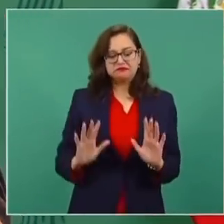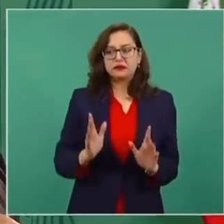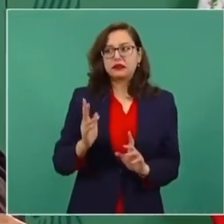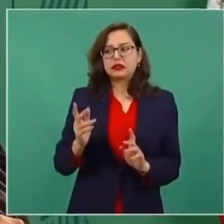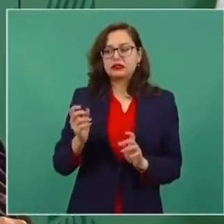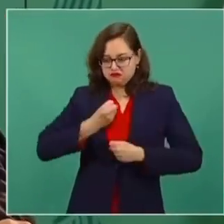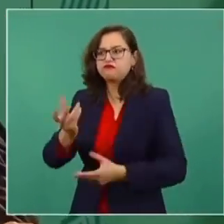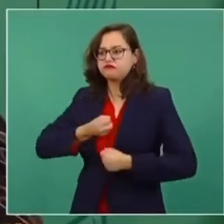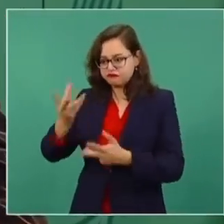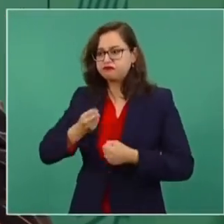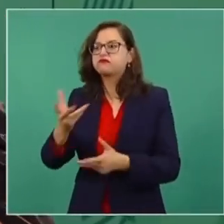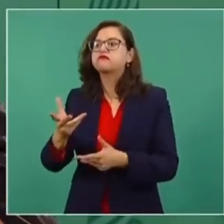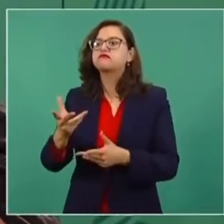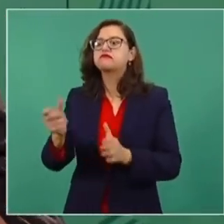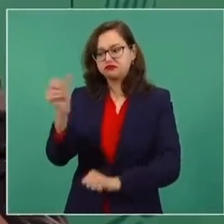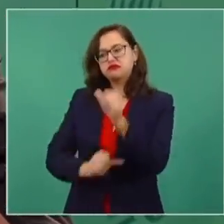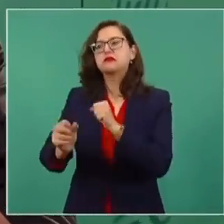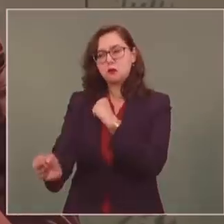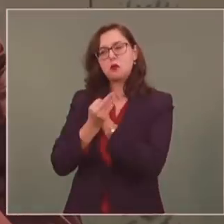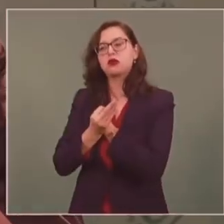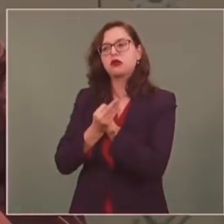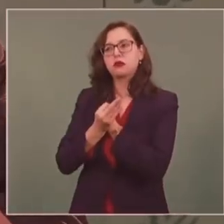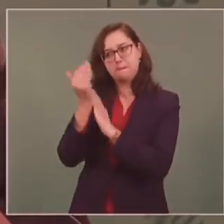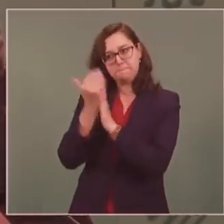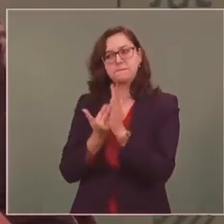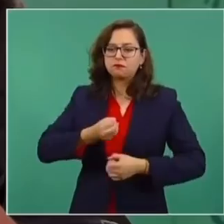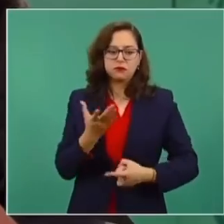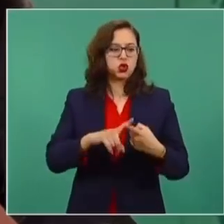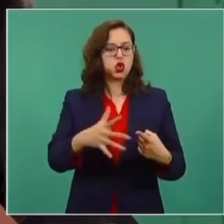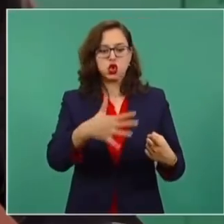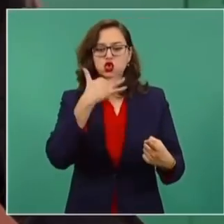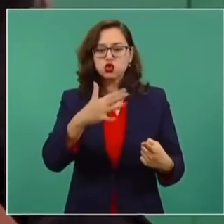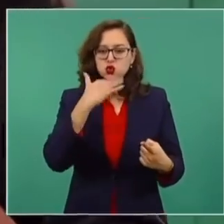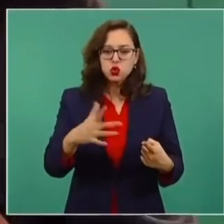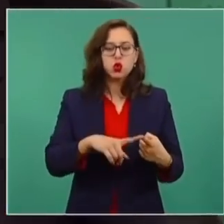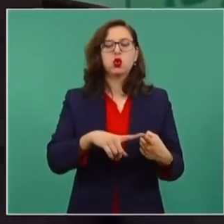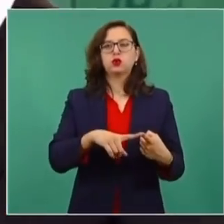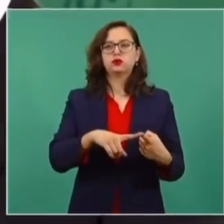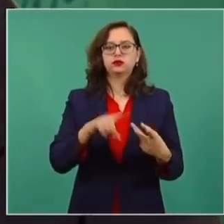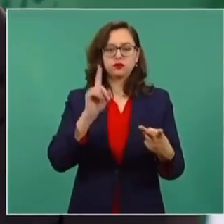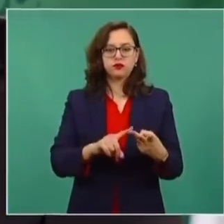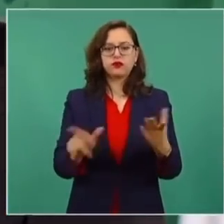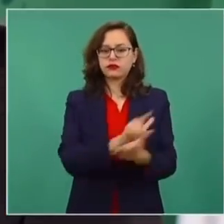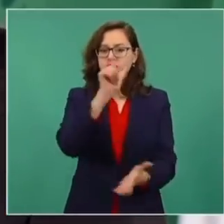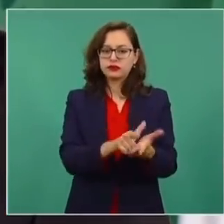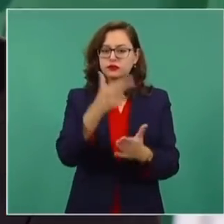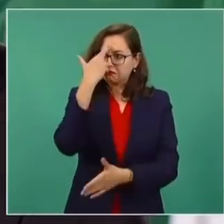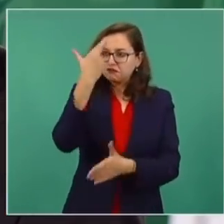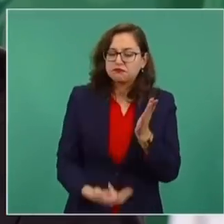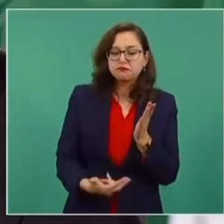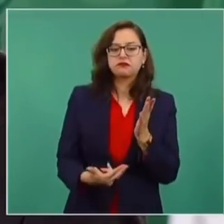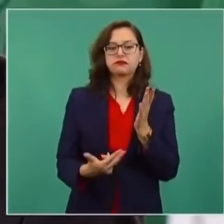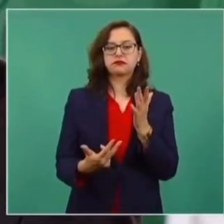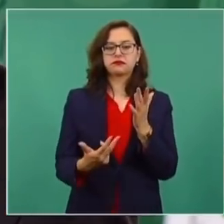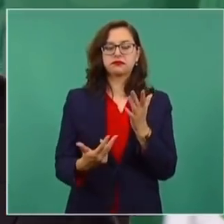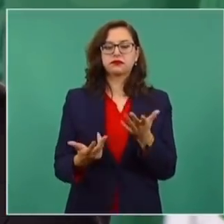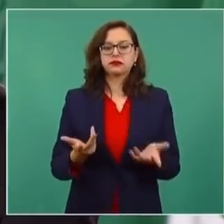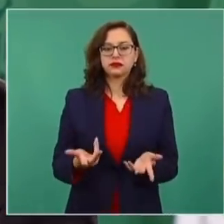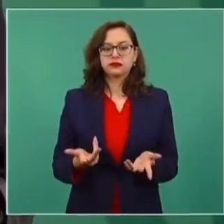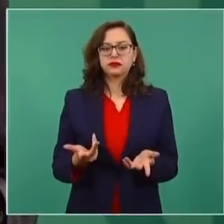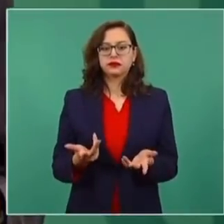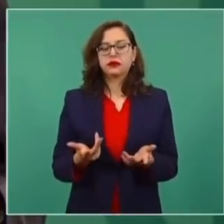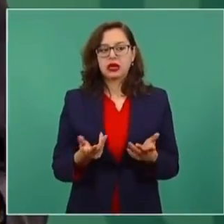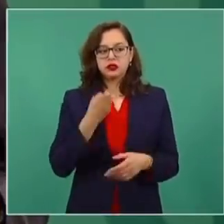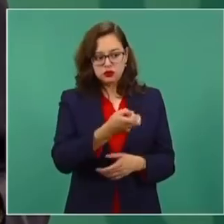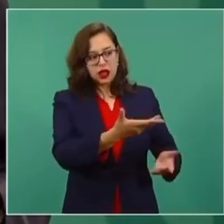investigar sobre hechos de corrupción que tiene que ver con crímenes, y llegar